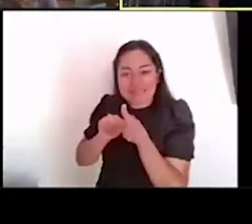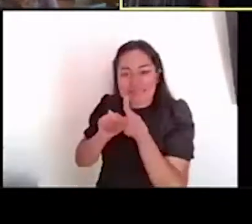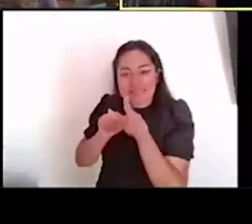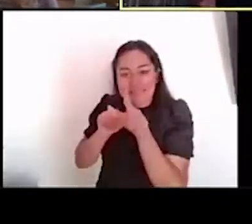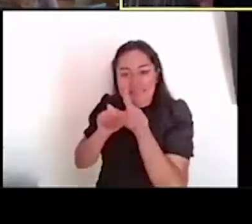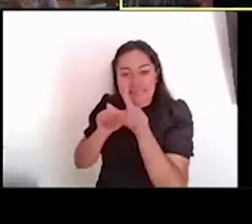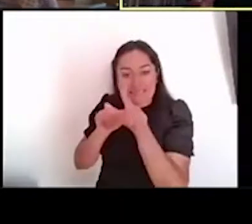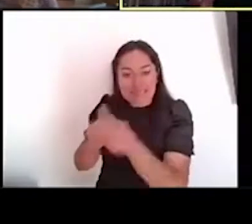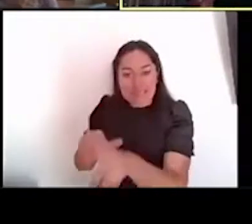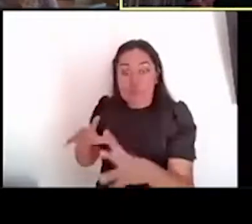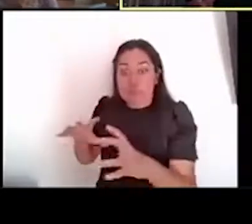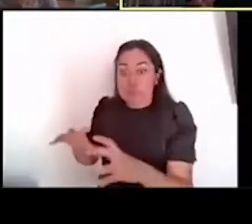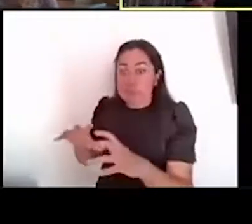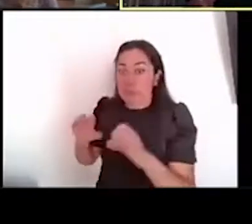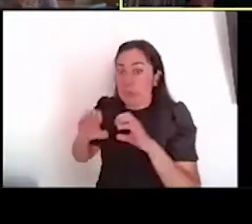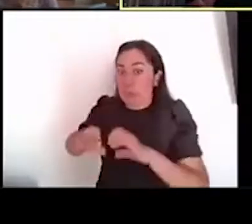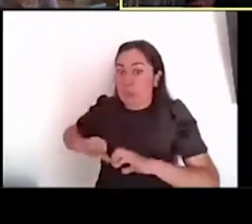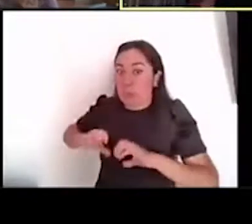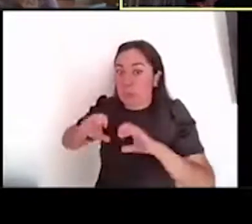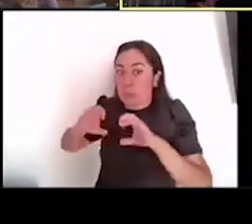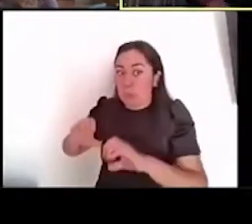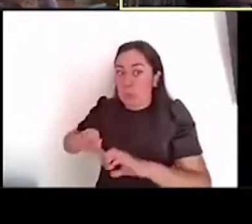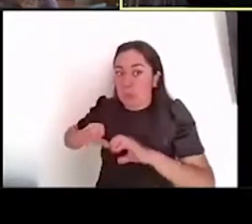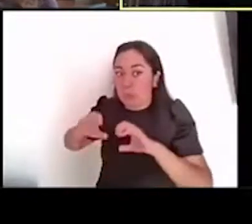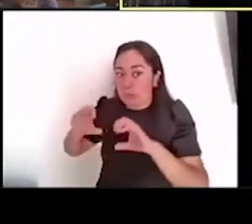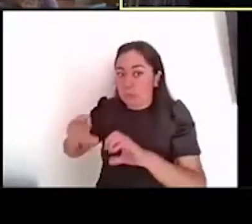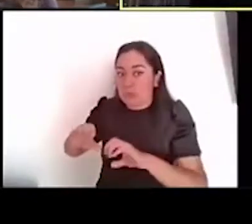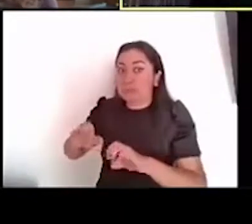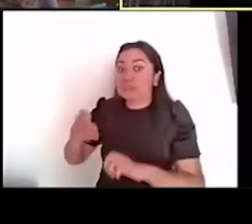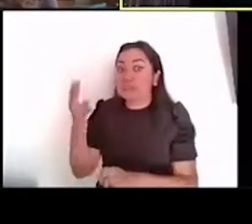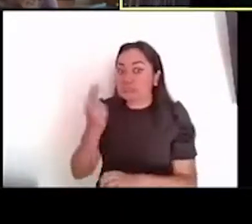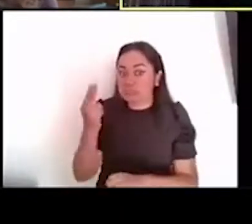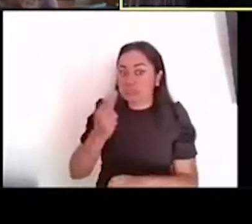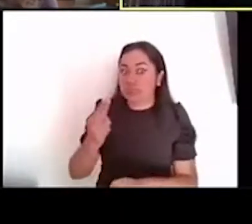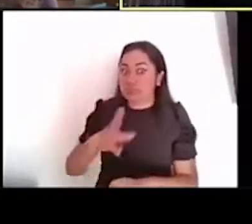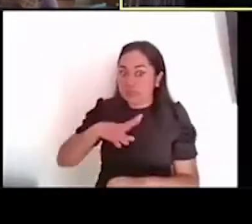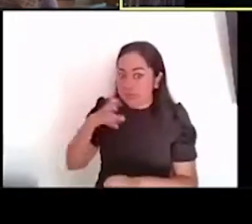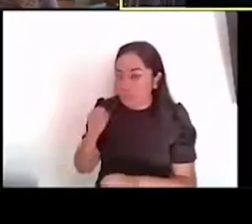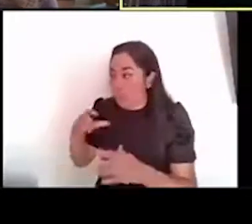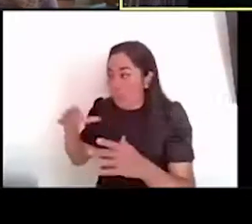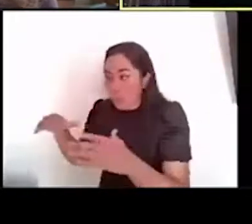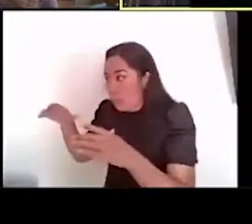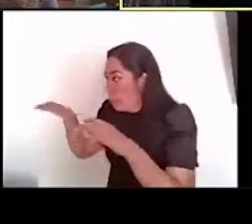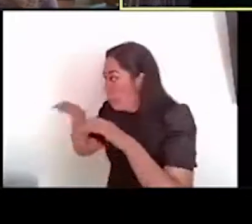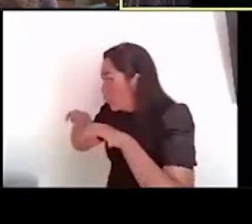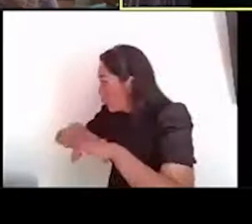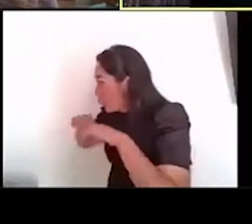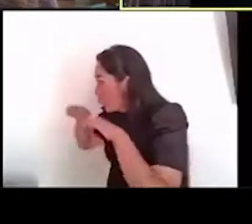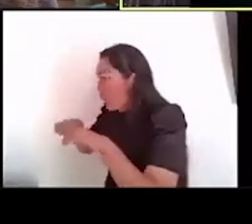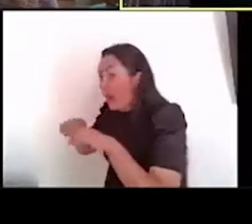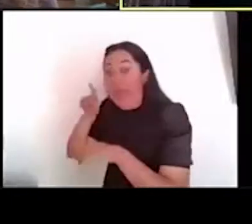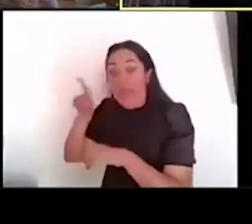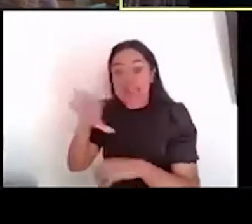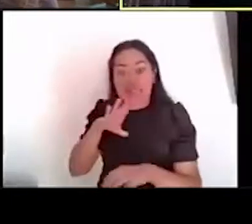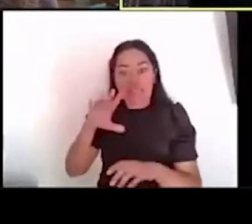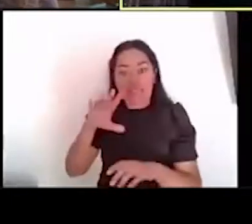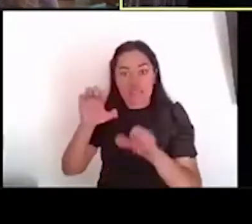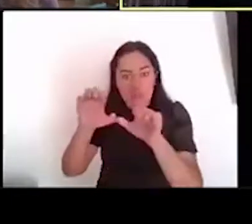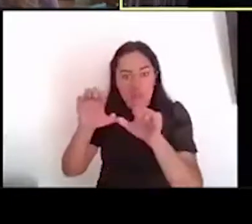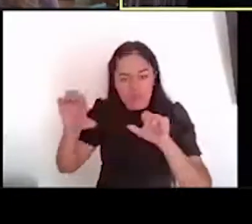se están haciendo, este, trabajos de conservación, está todo un equipo de restauradoras que están